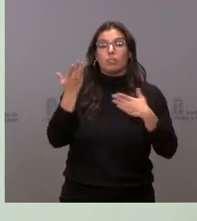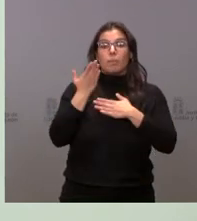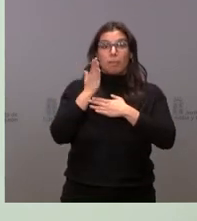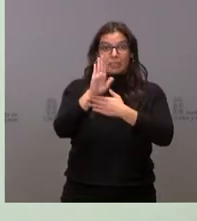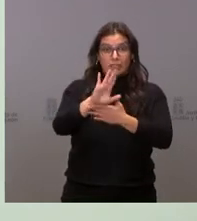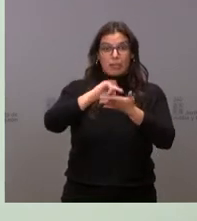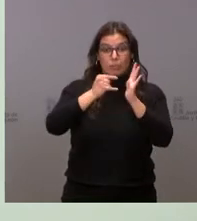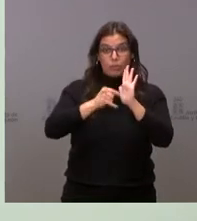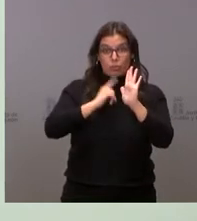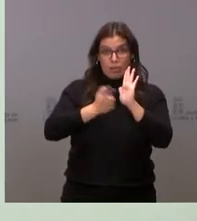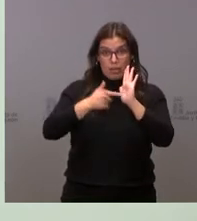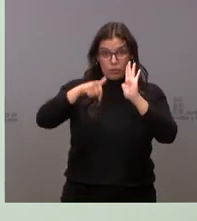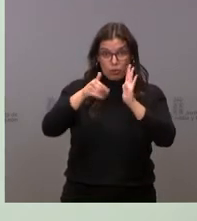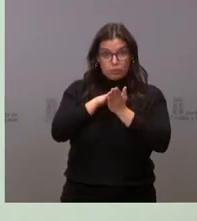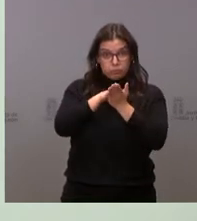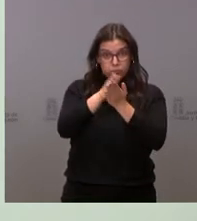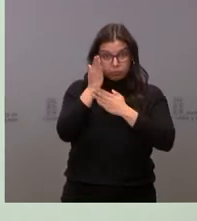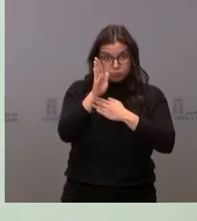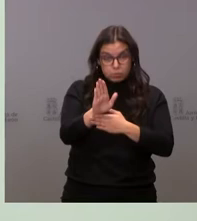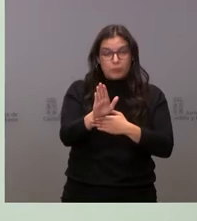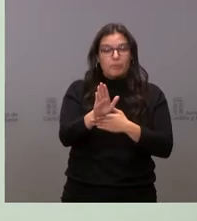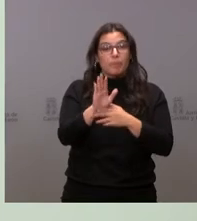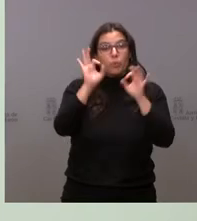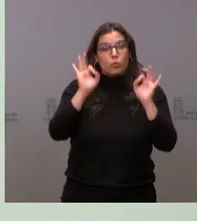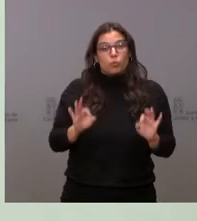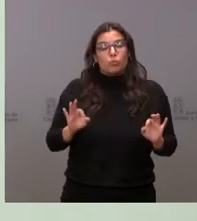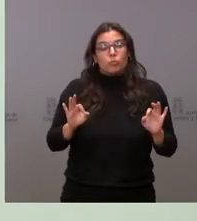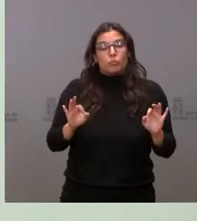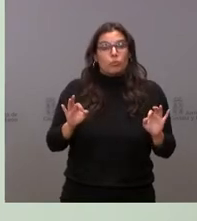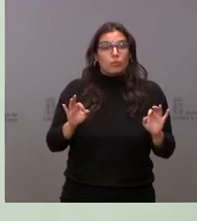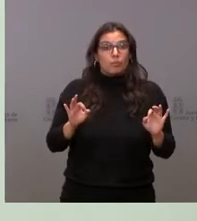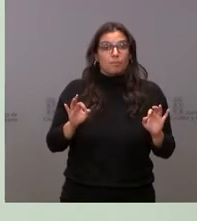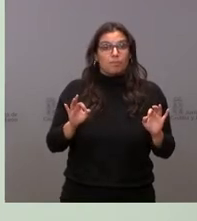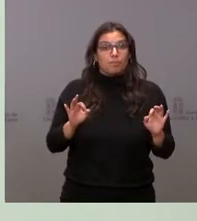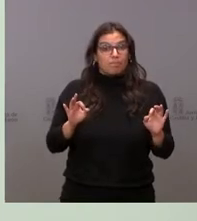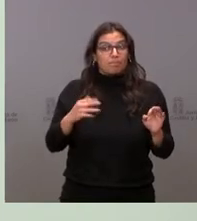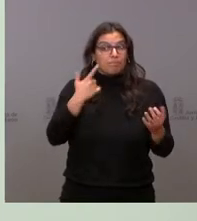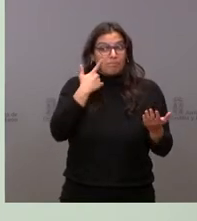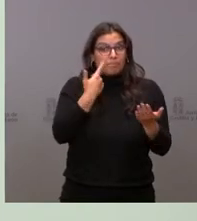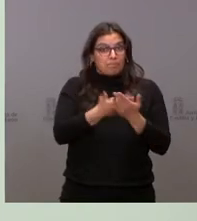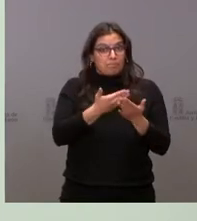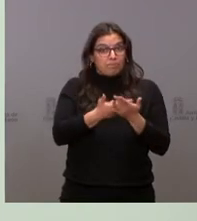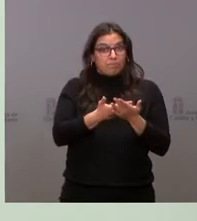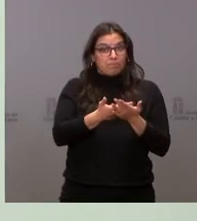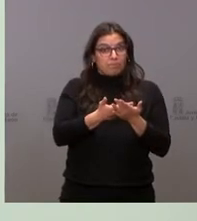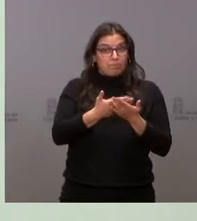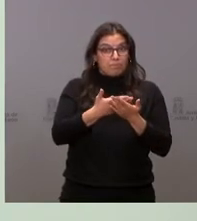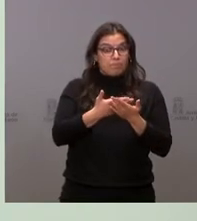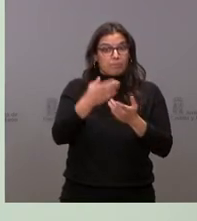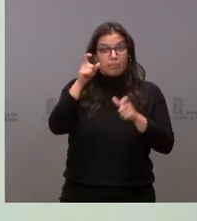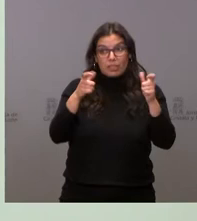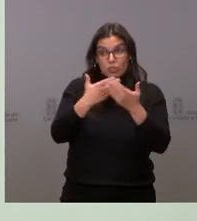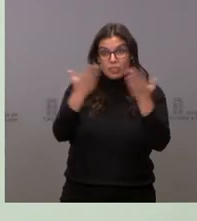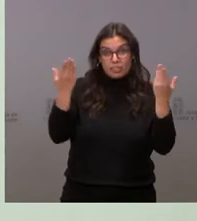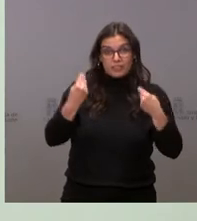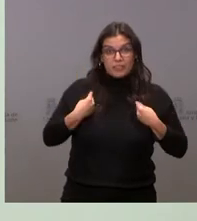este proyecto de ley, precisamente lo que indica a todas las personas de